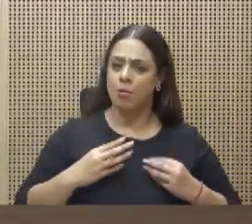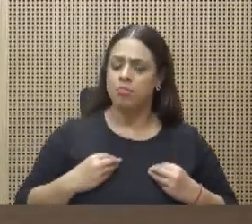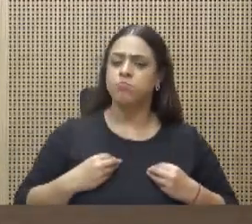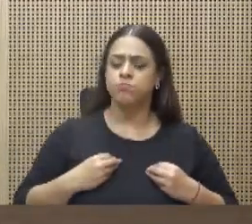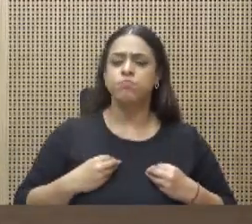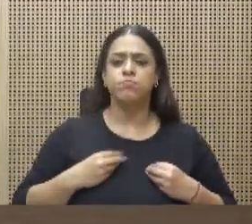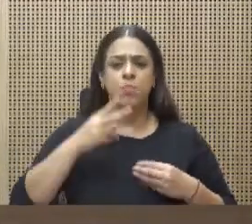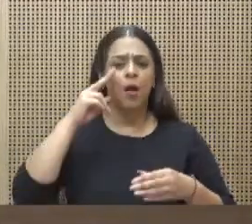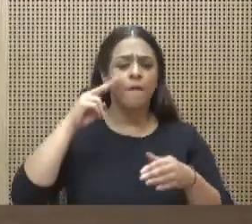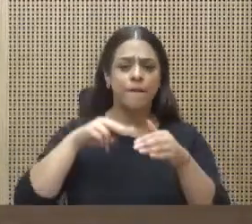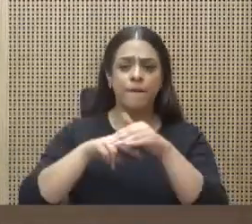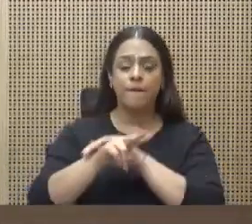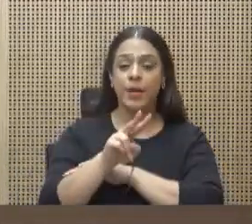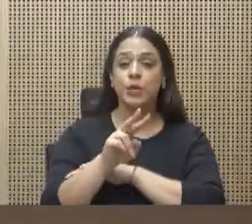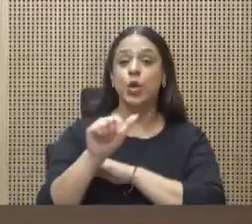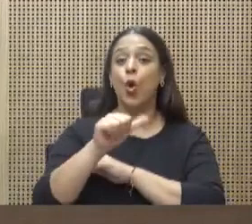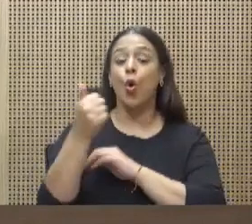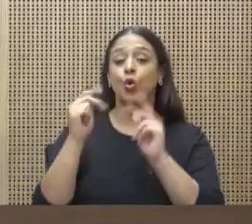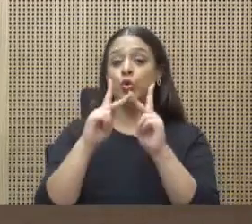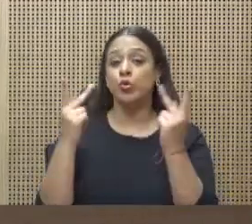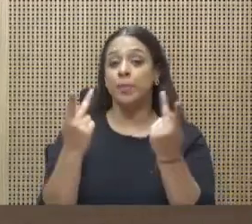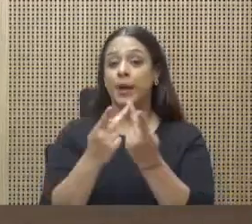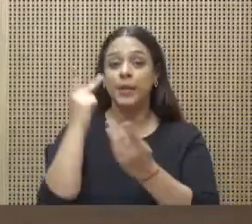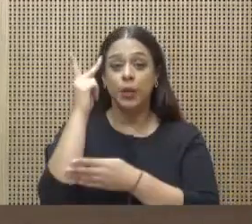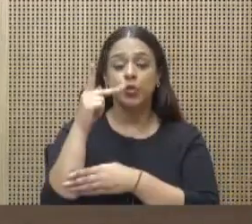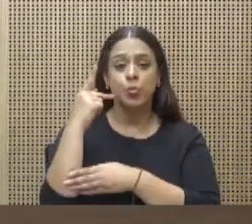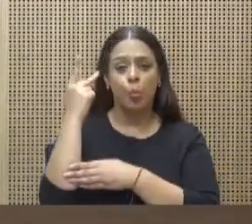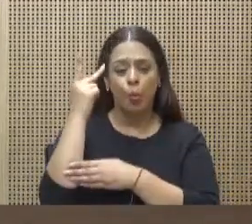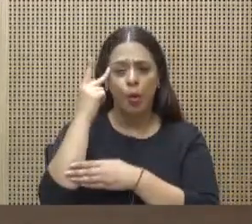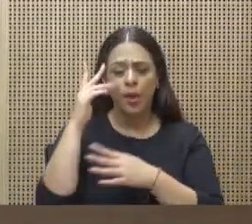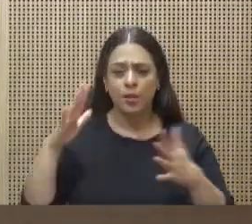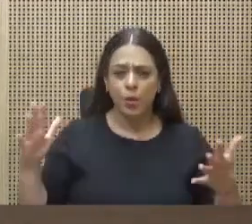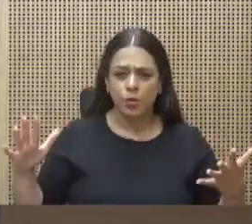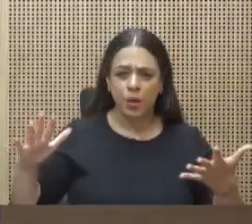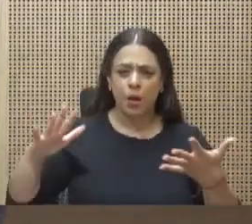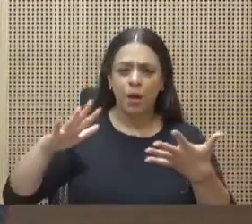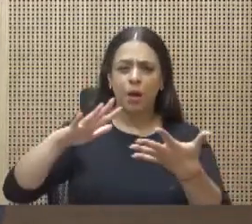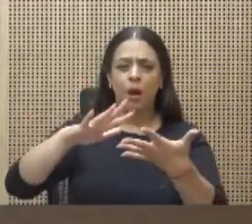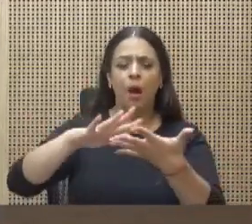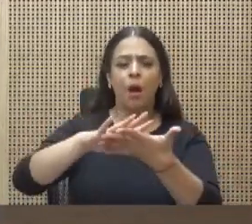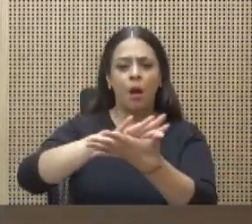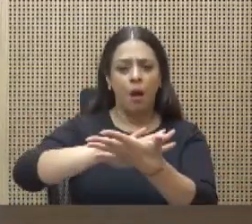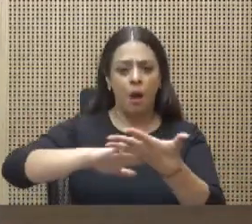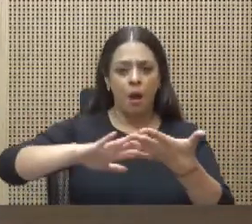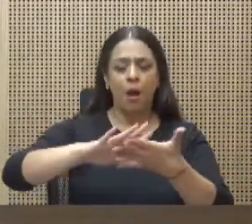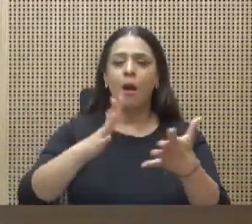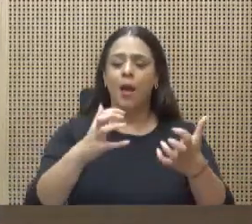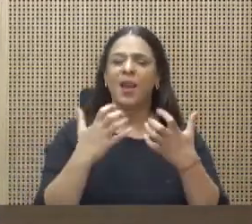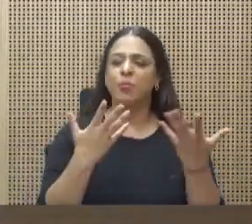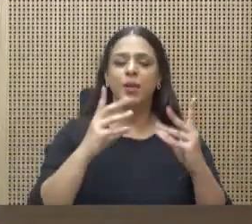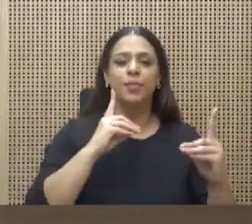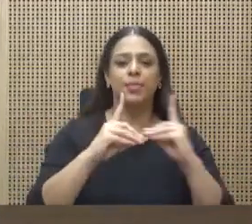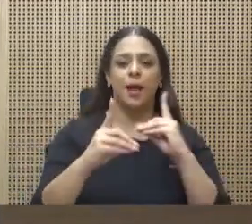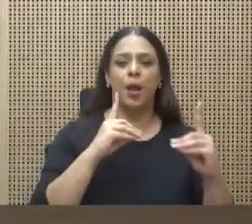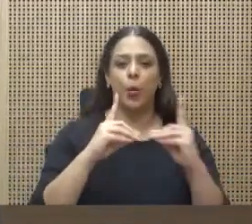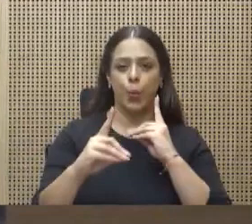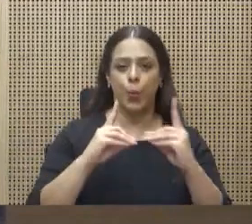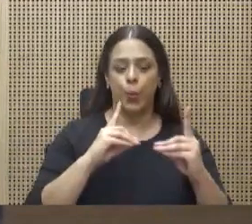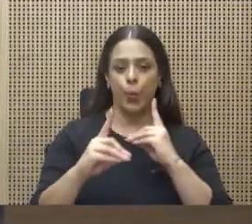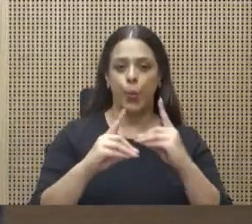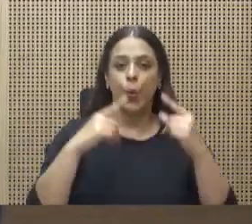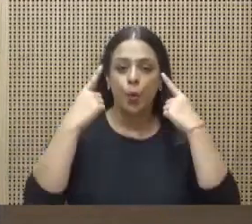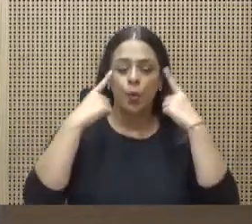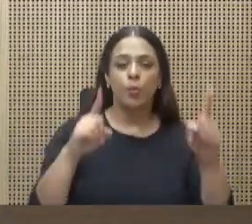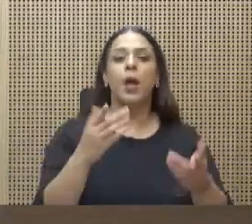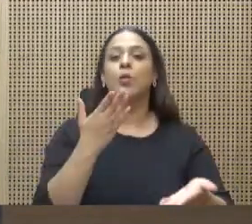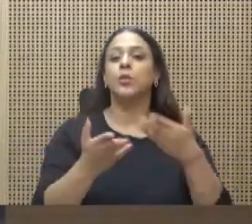fuerzas políticas mezclada con una sana apertura al diálogo. Esto puede ser normal ahora que todos estamos llegando, pero